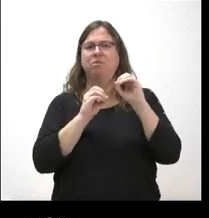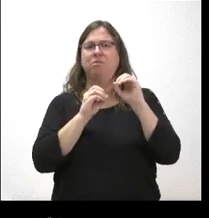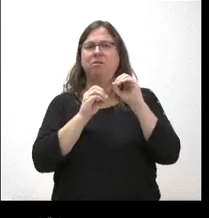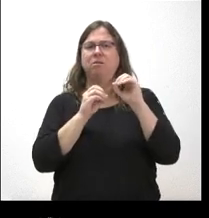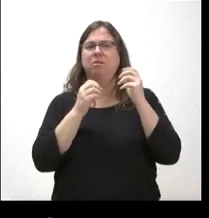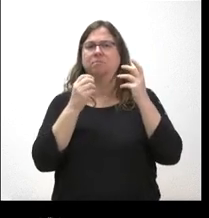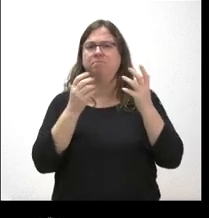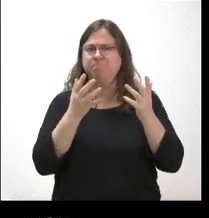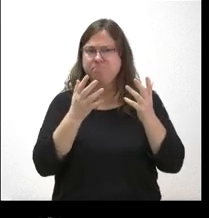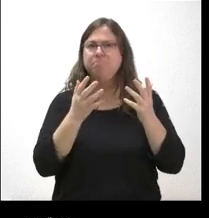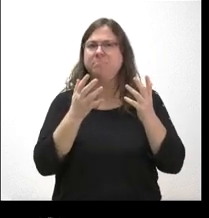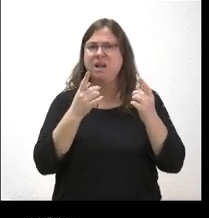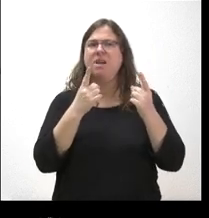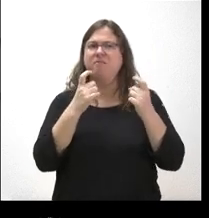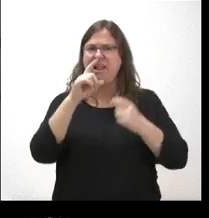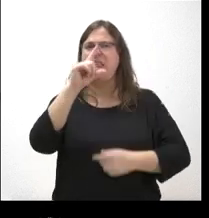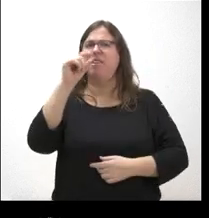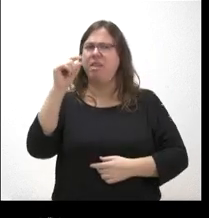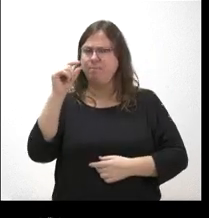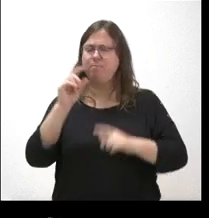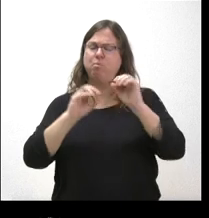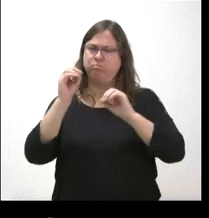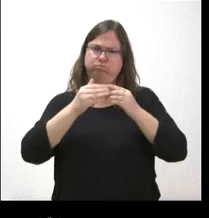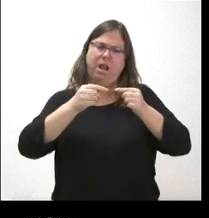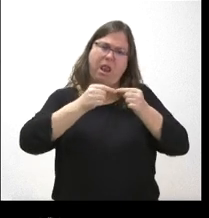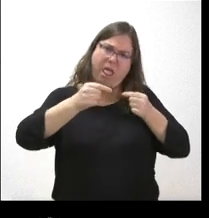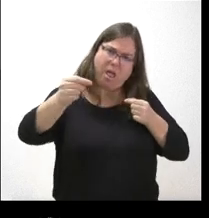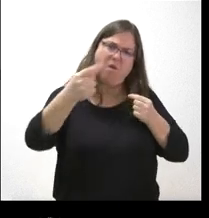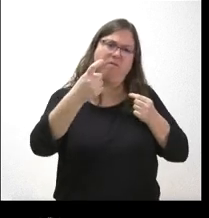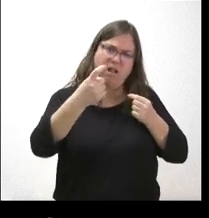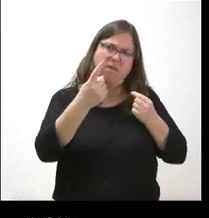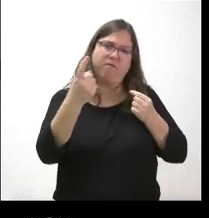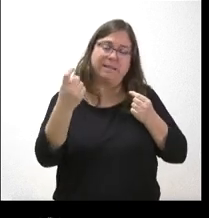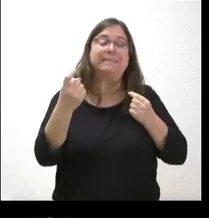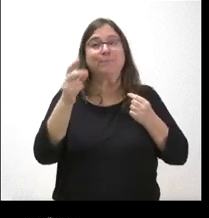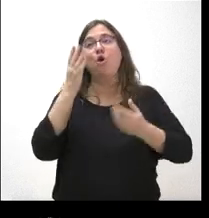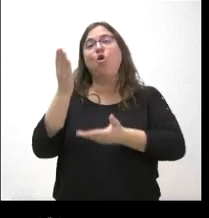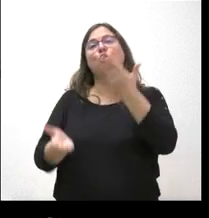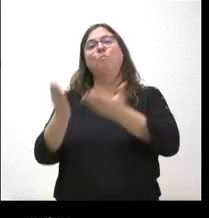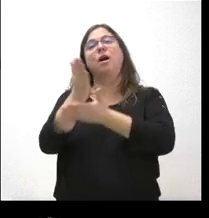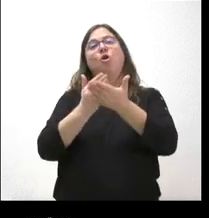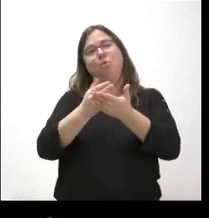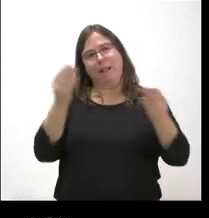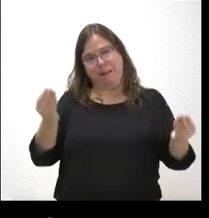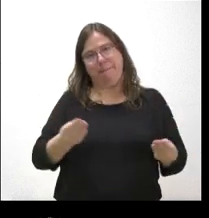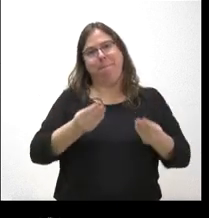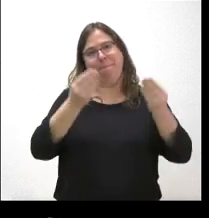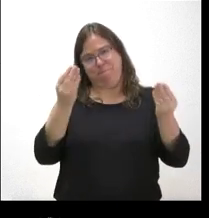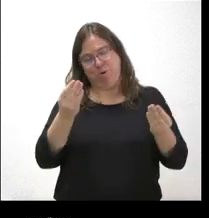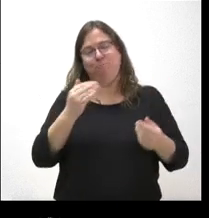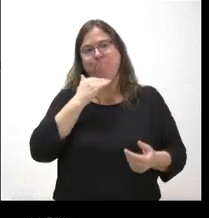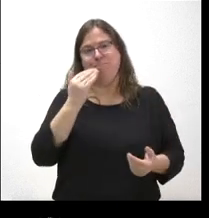bastante lejos del 100% aunque viendo otras comunidades somos de las mejores creo que estamos los terceros